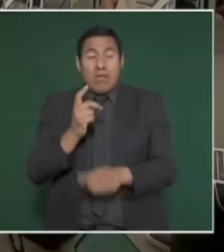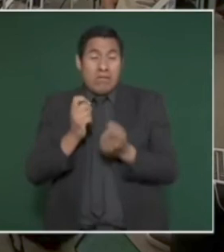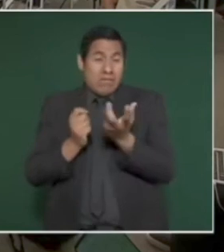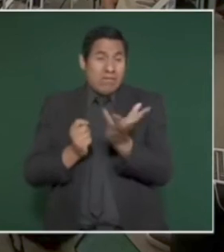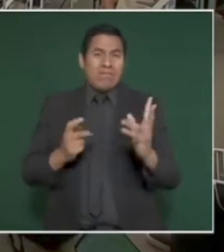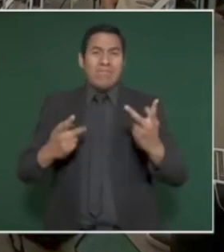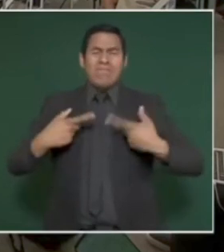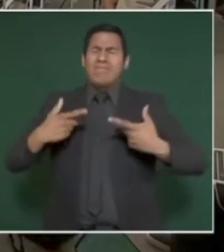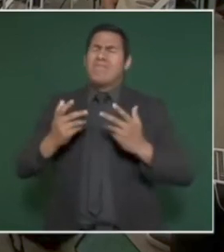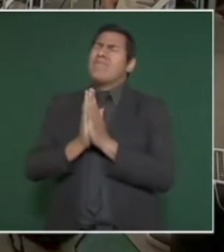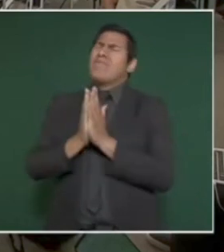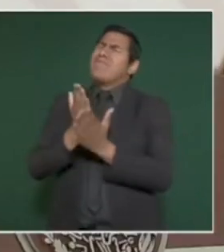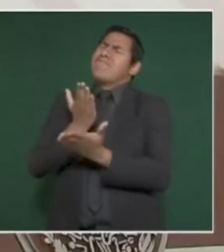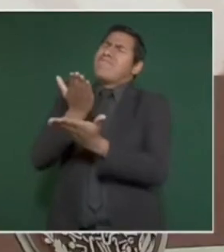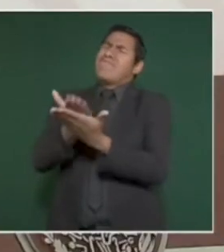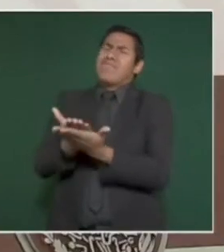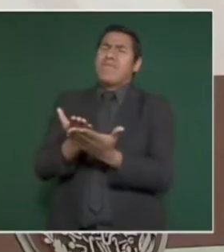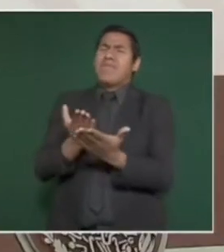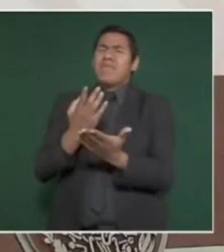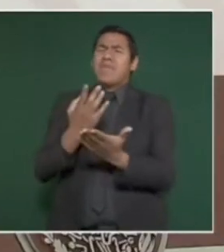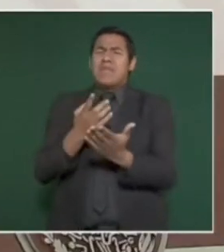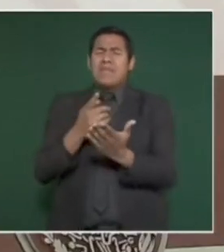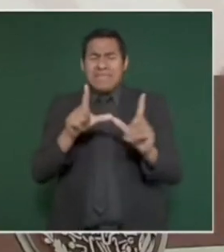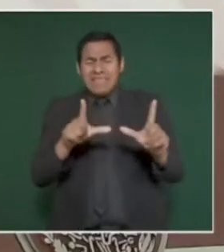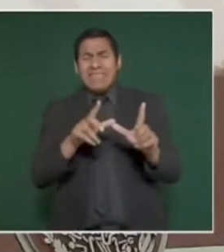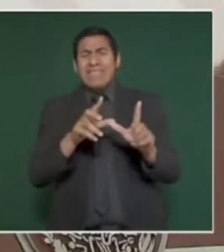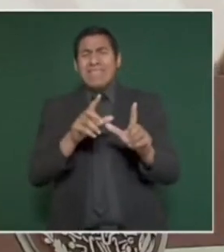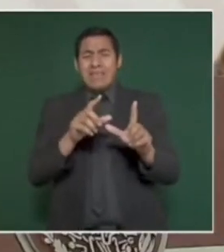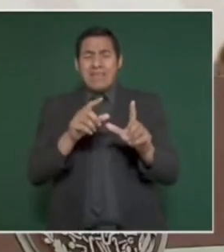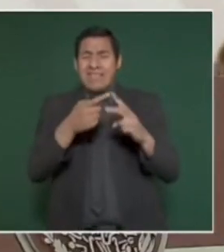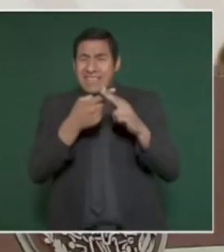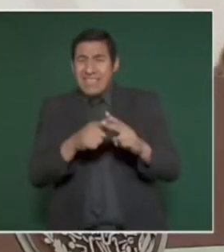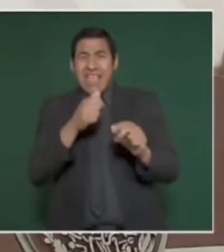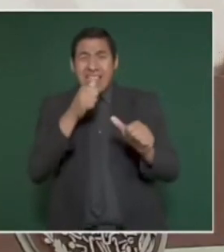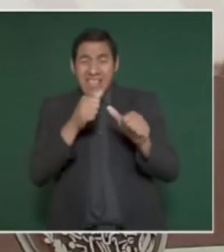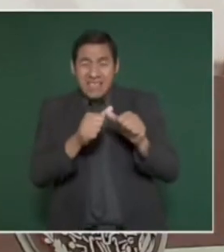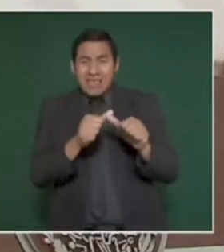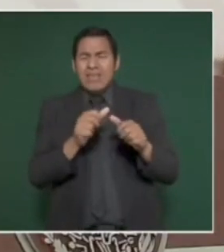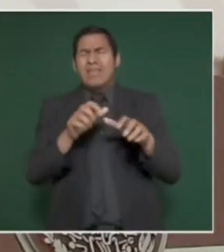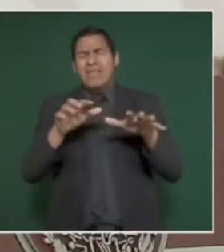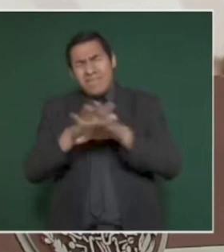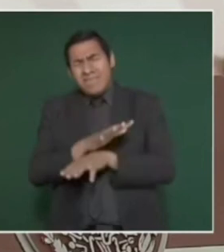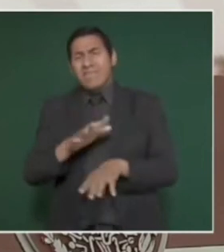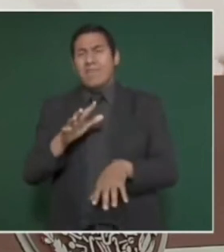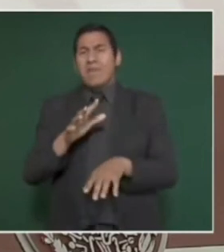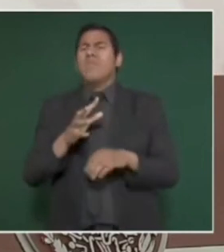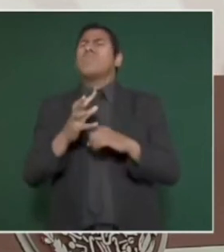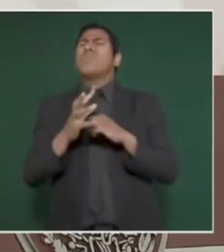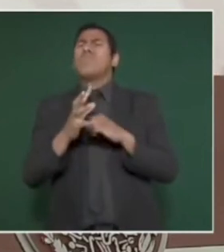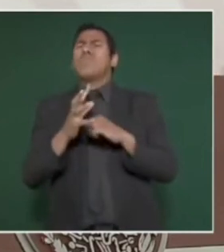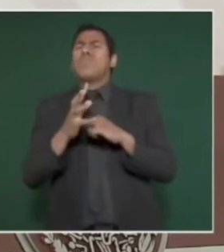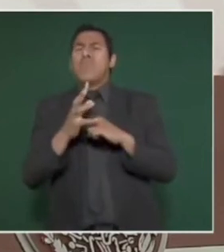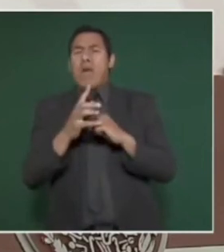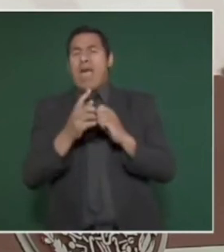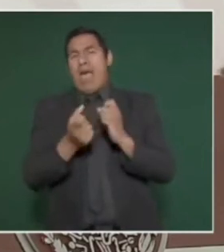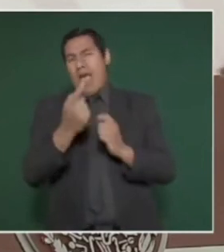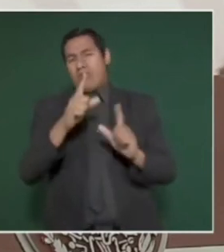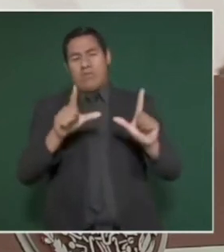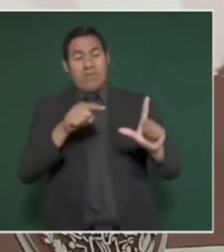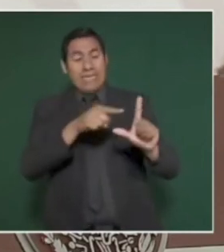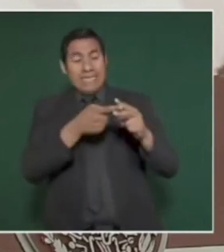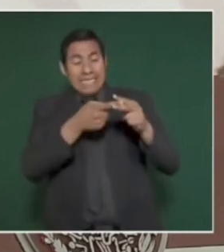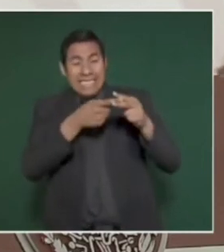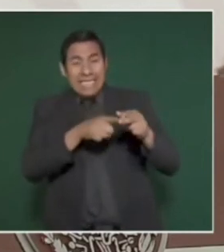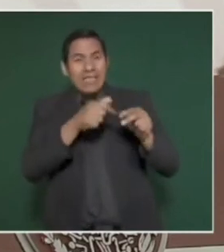¿por qué inician con letra y no con número, como